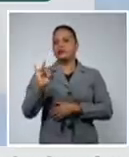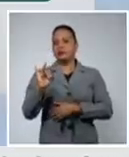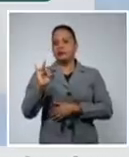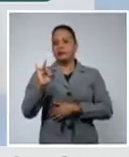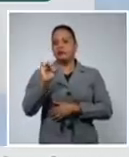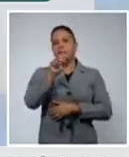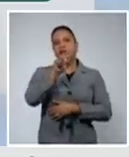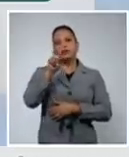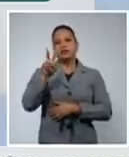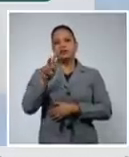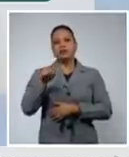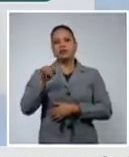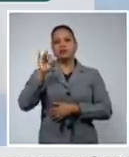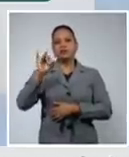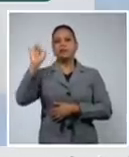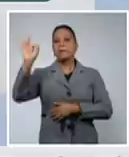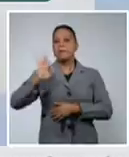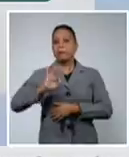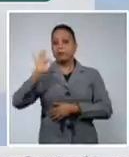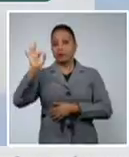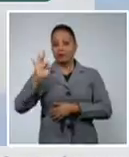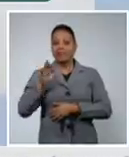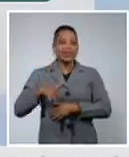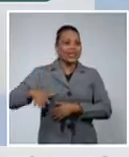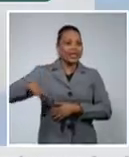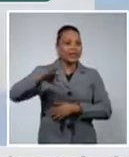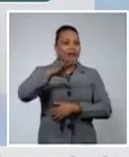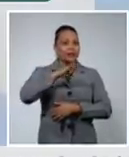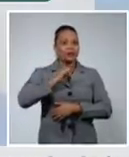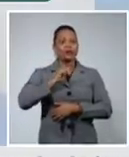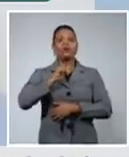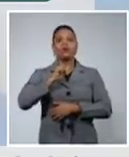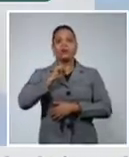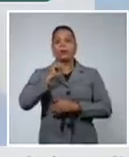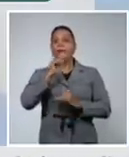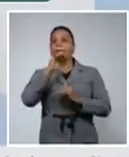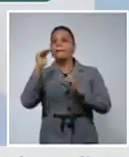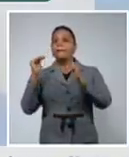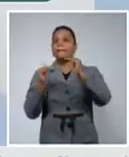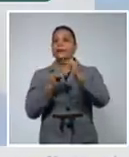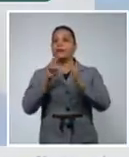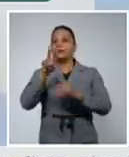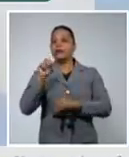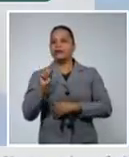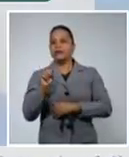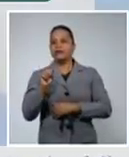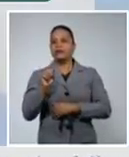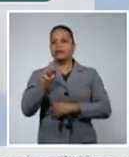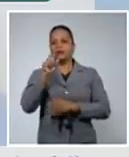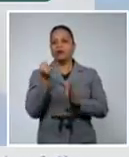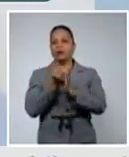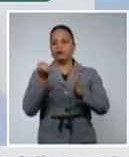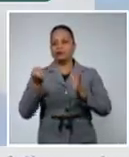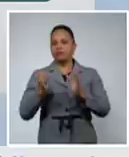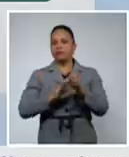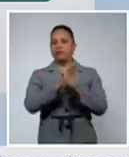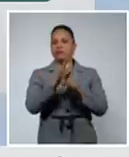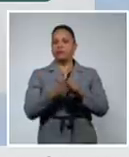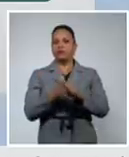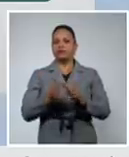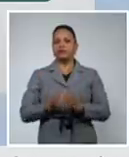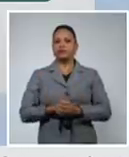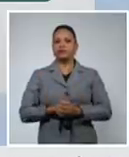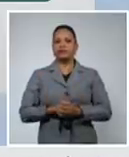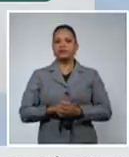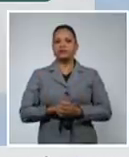,7% de todos los casos menores de 20 años confirmados perdón de todos los